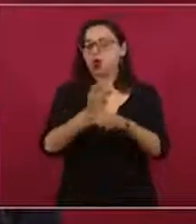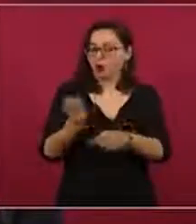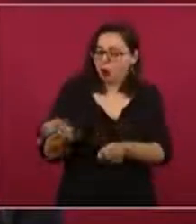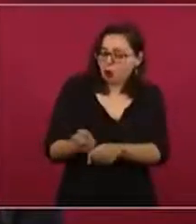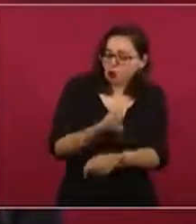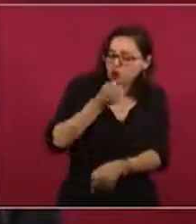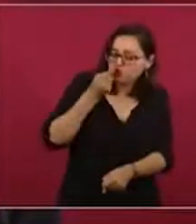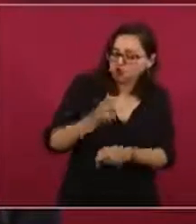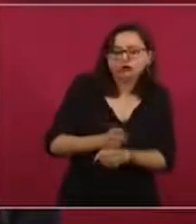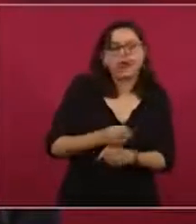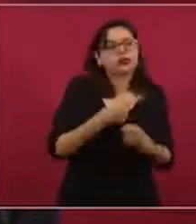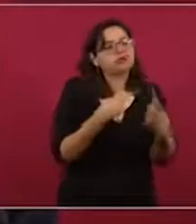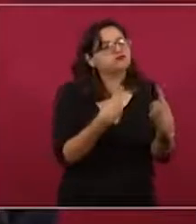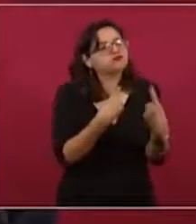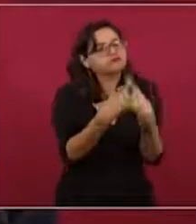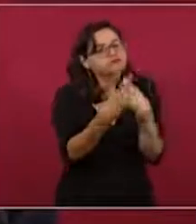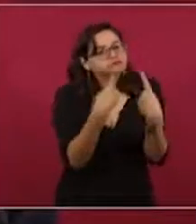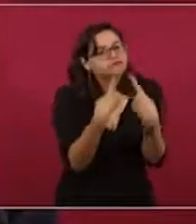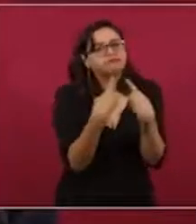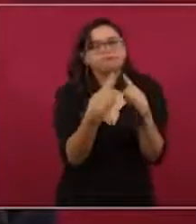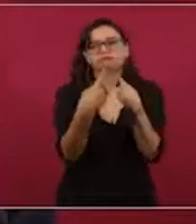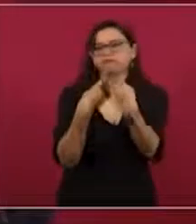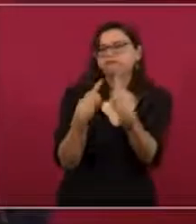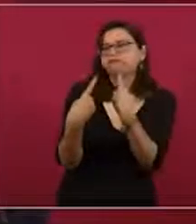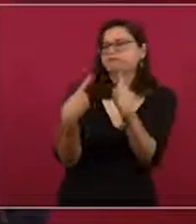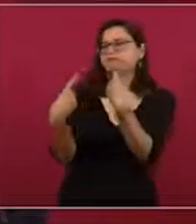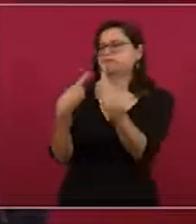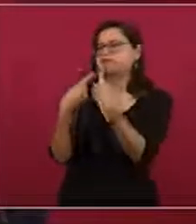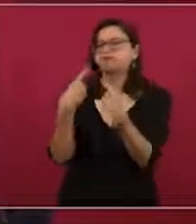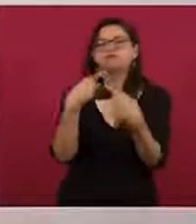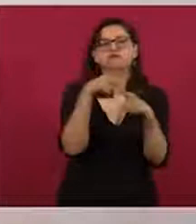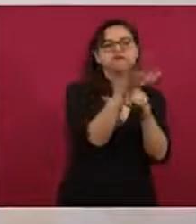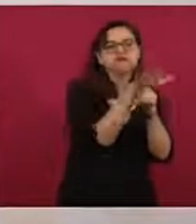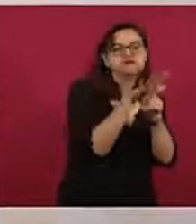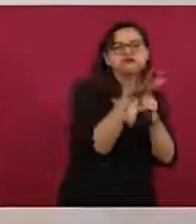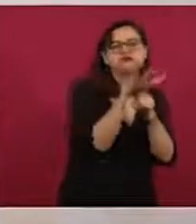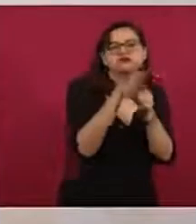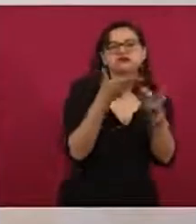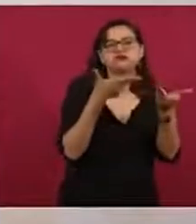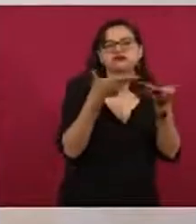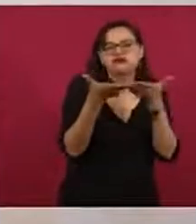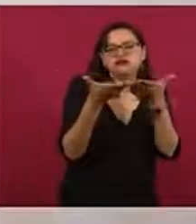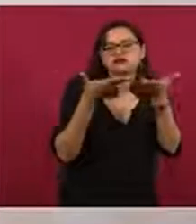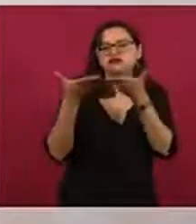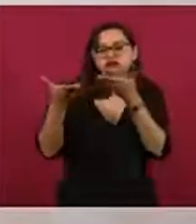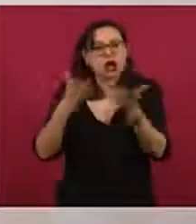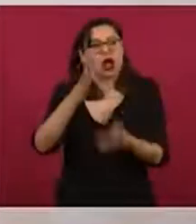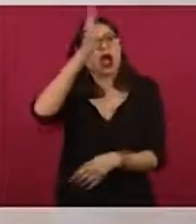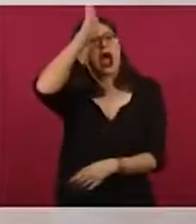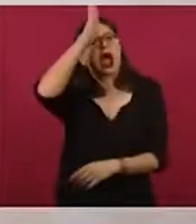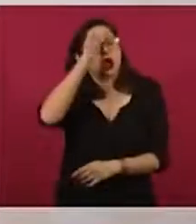y buscar una salida